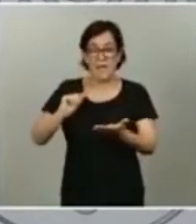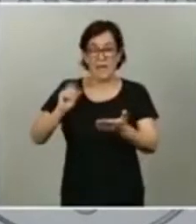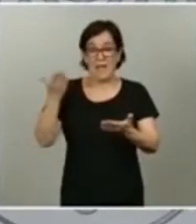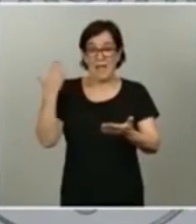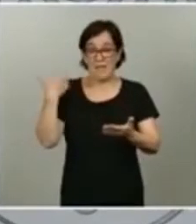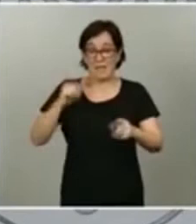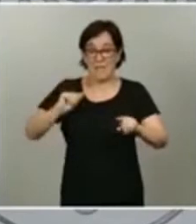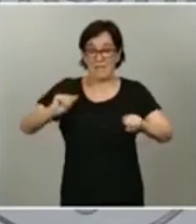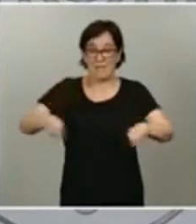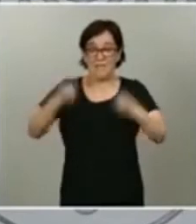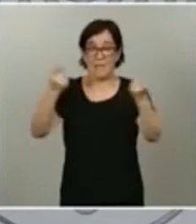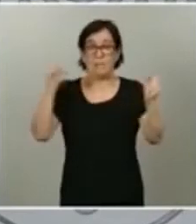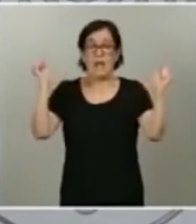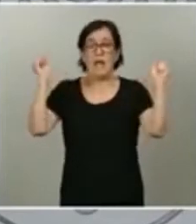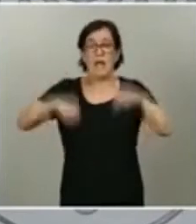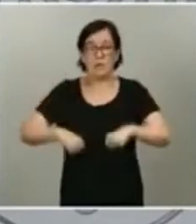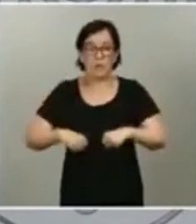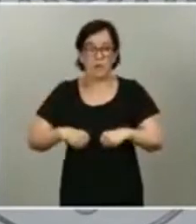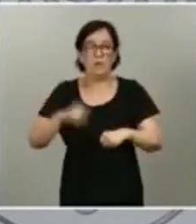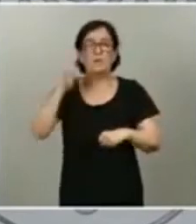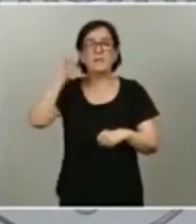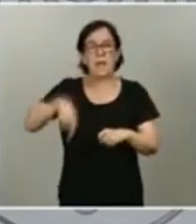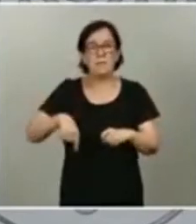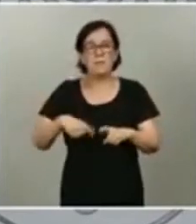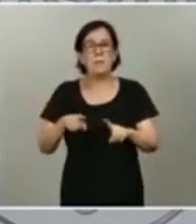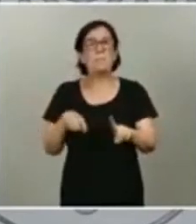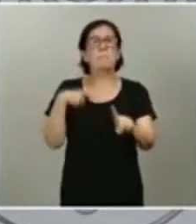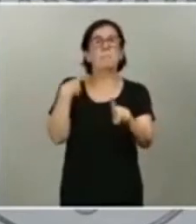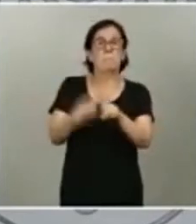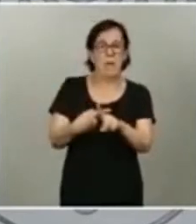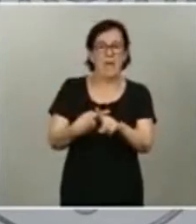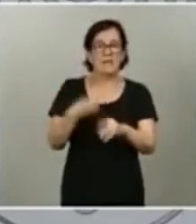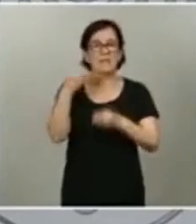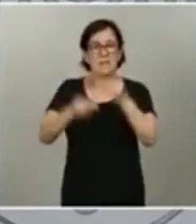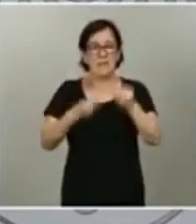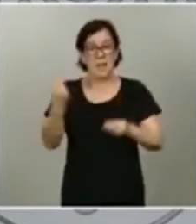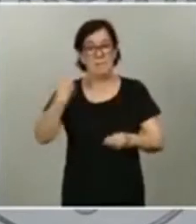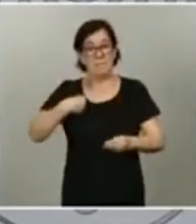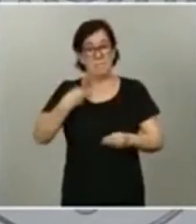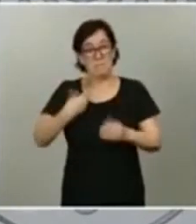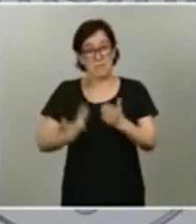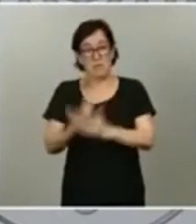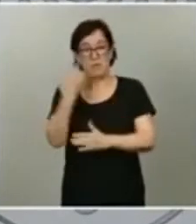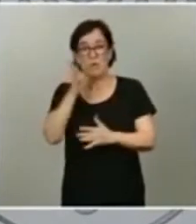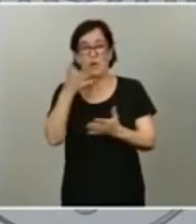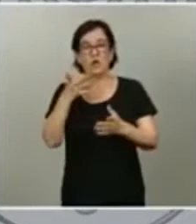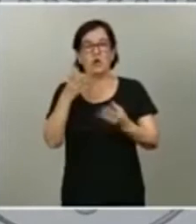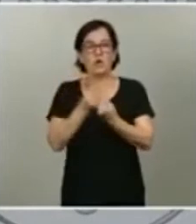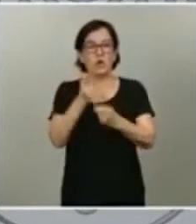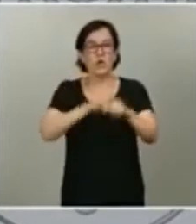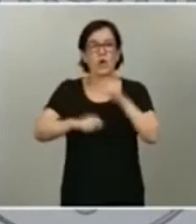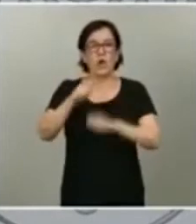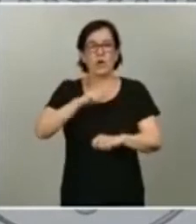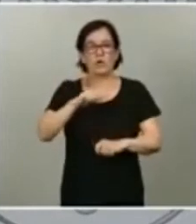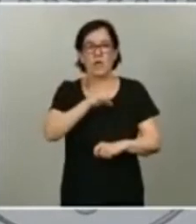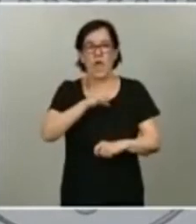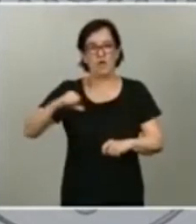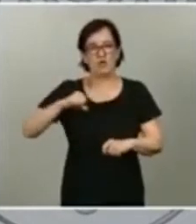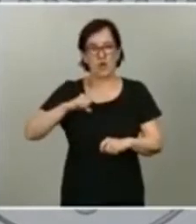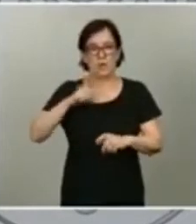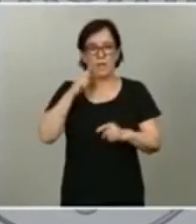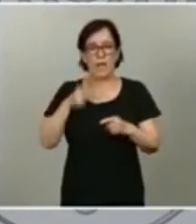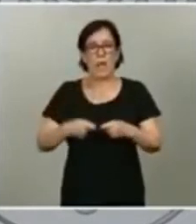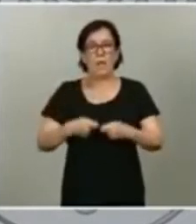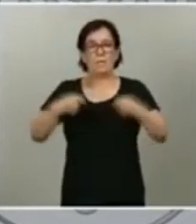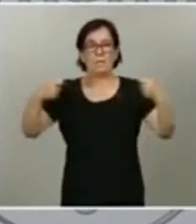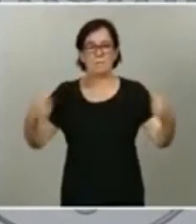de este acuerdo, también se suma a otro que se produjo ese mismo día con las asociaciones de autónomos para prorrogar las